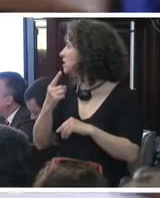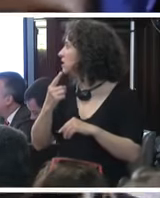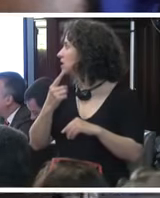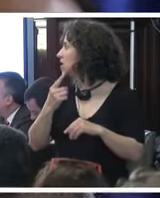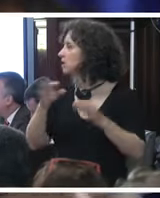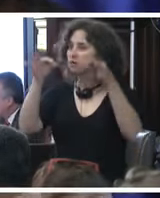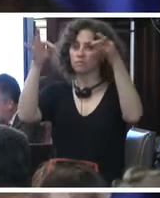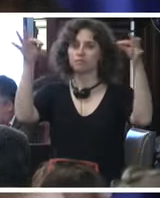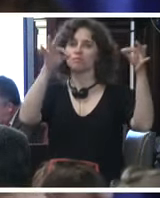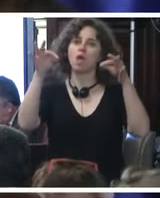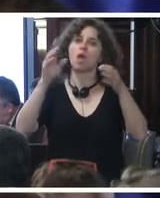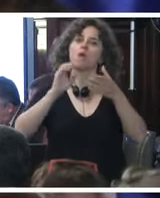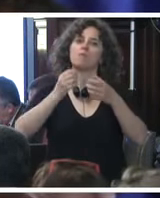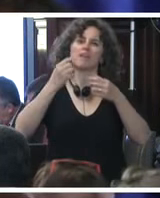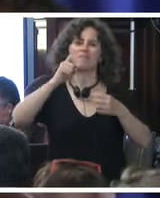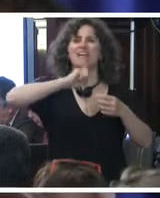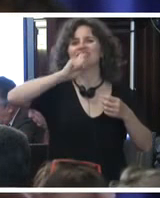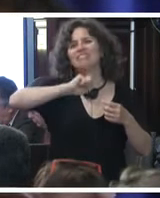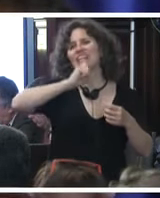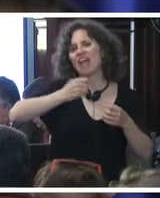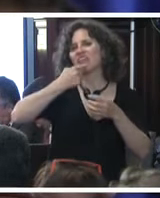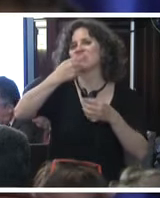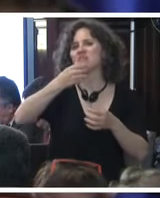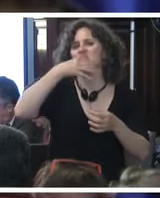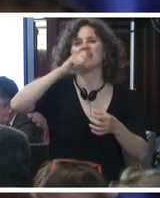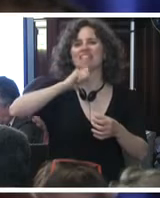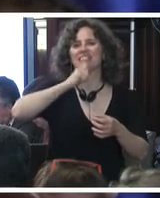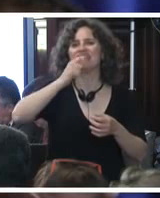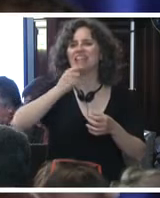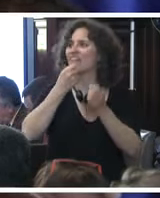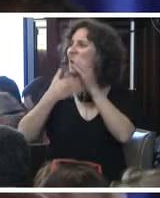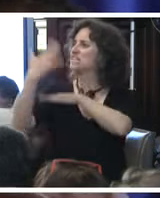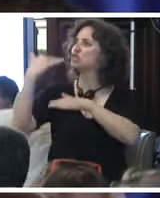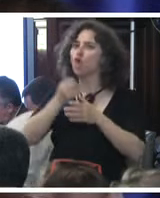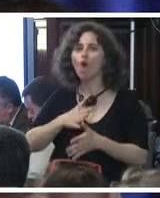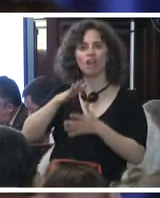Sosteniendo la mentira histórica que ellos fabricaron.